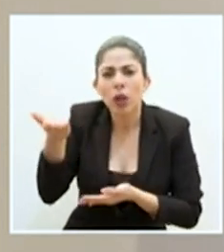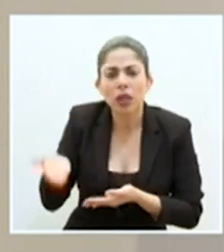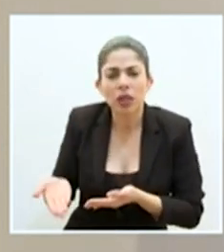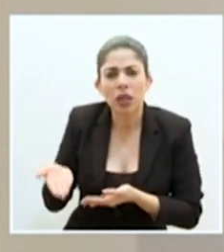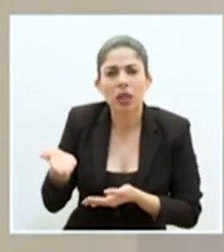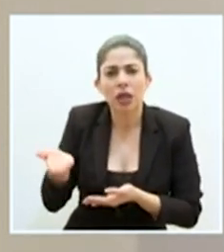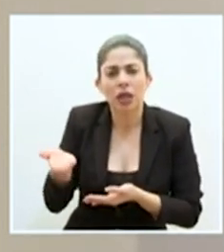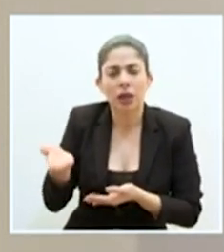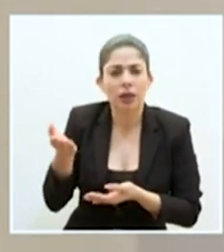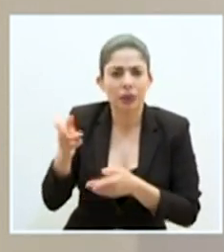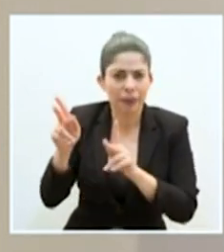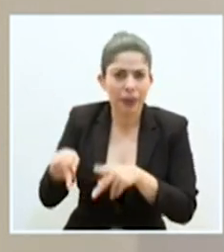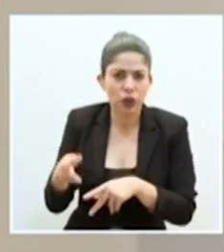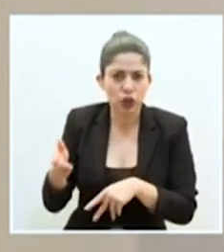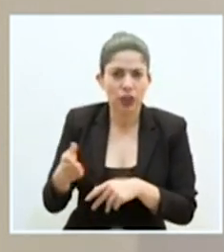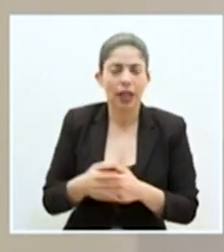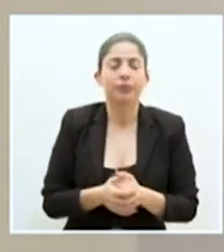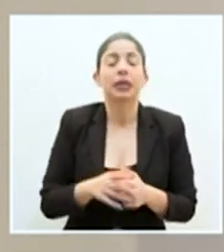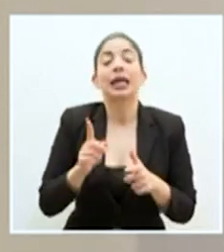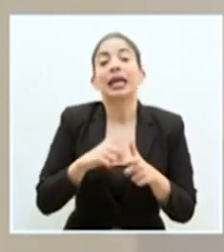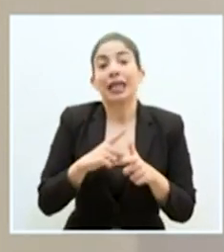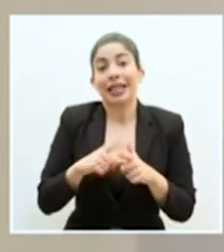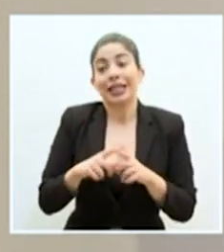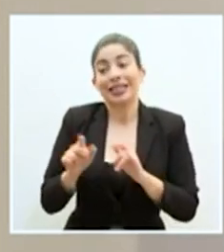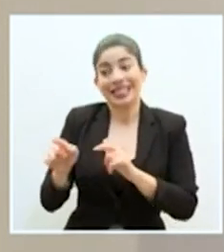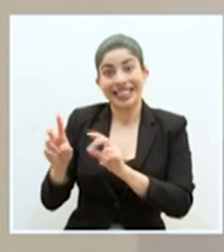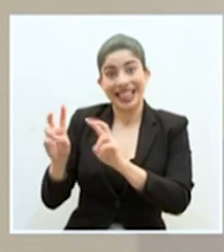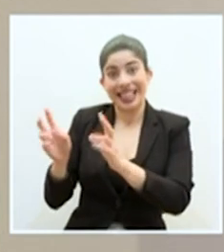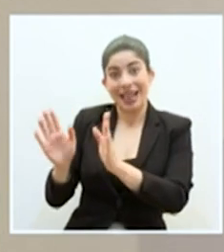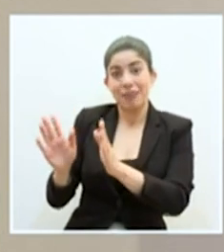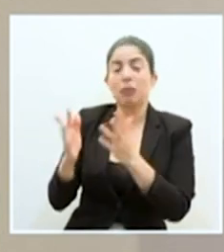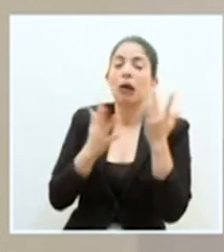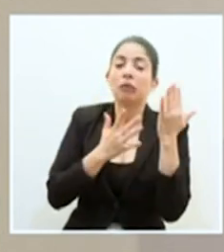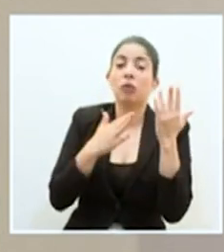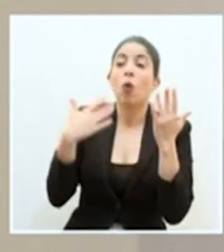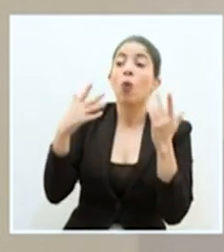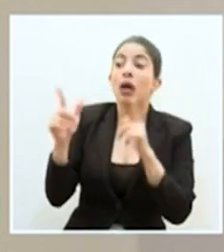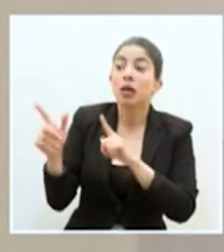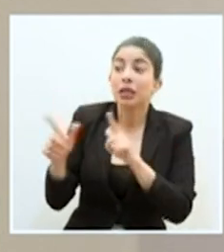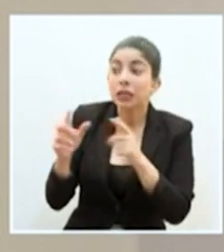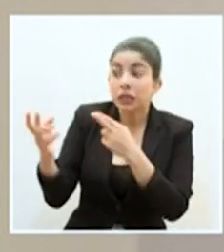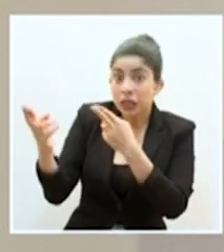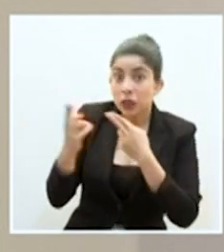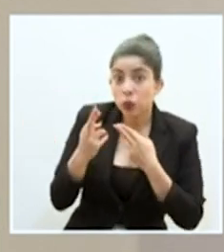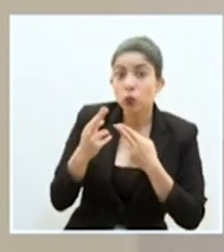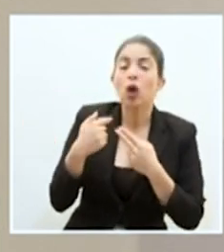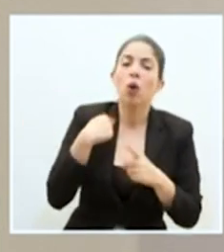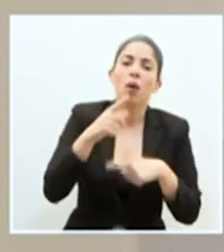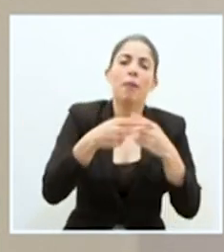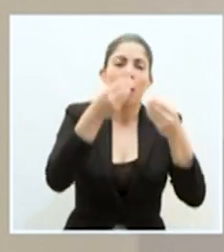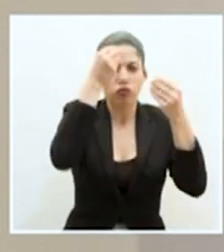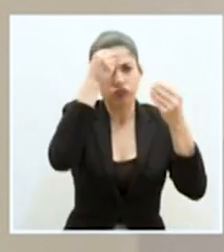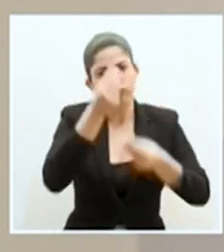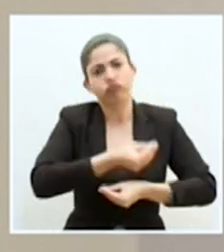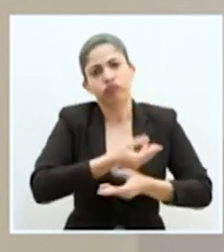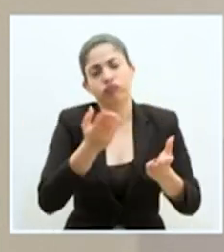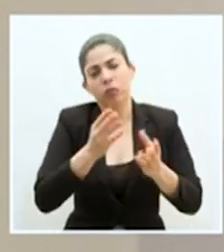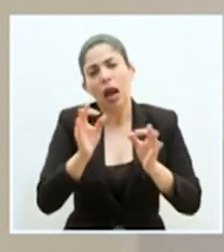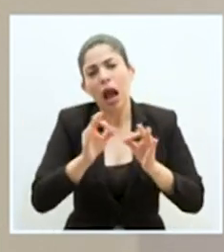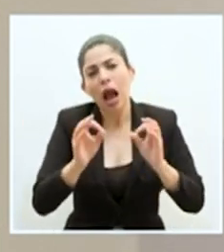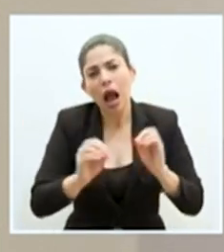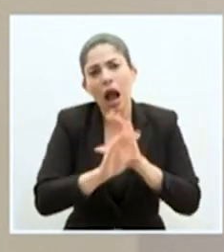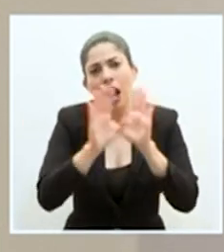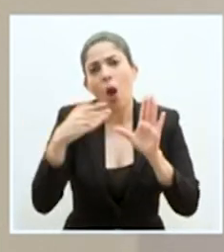de esa persona. Así que en ese sentido, pues cuando ya tengamos el resultado, pues haremos la aclaración respectiva una vez que